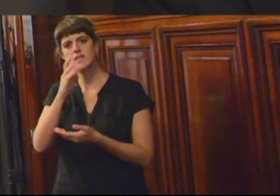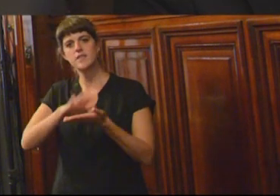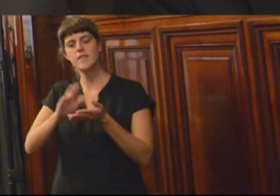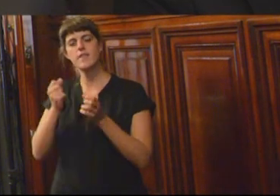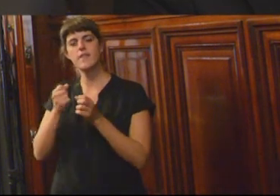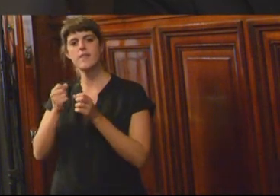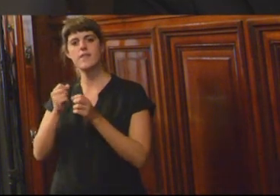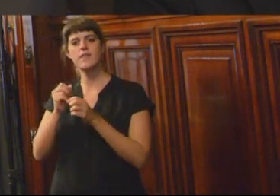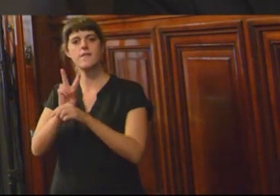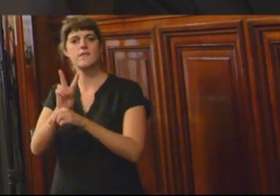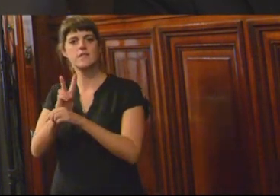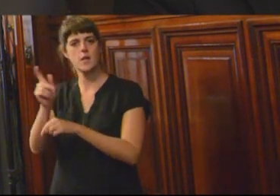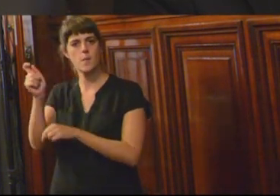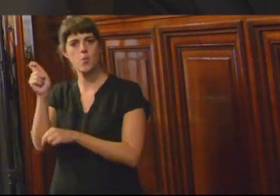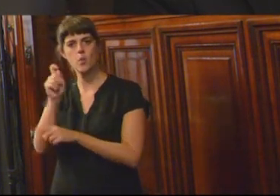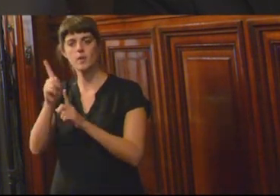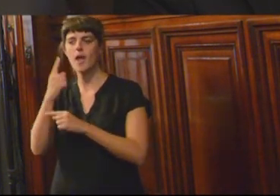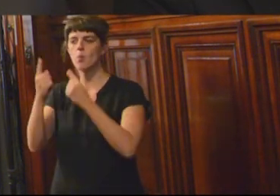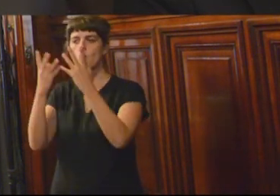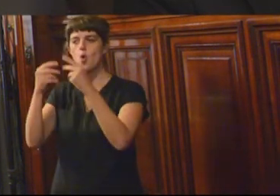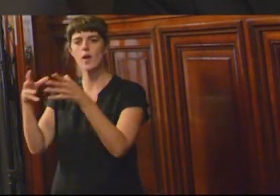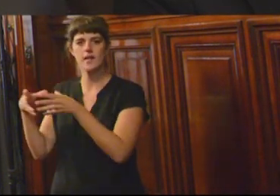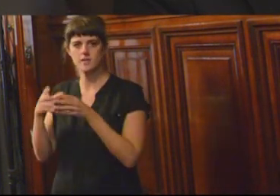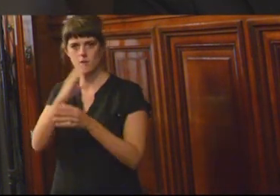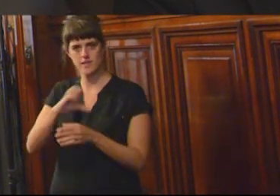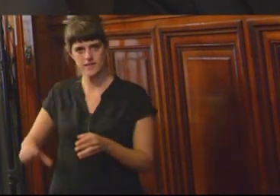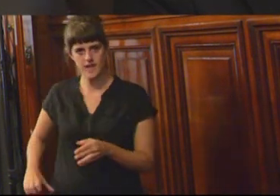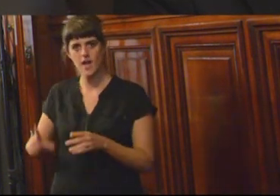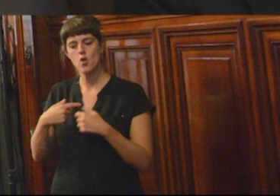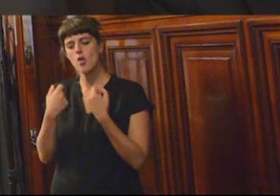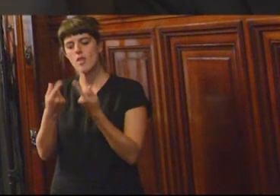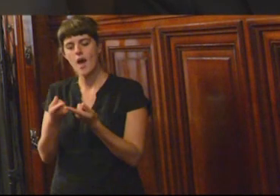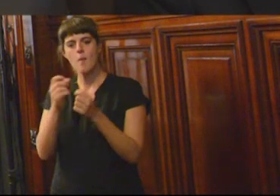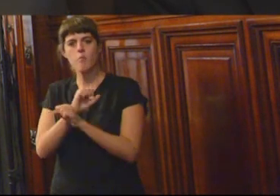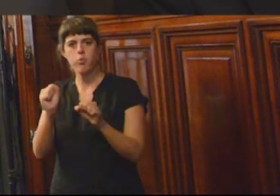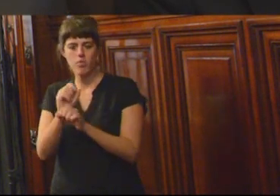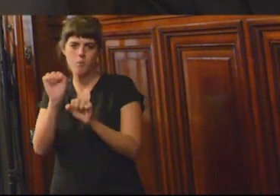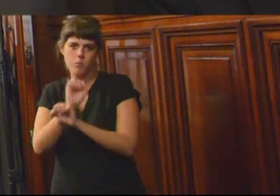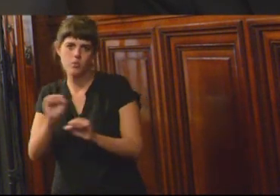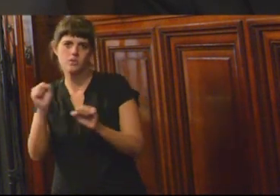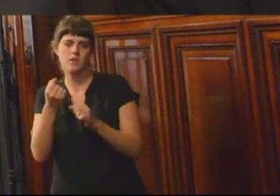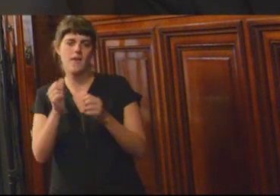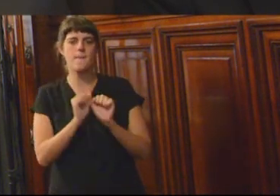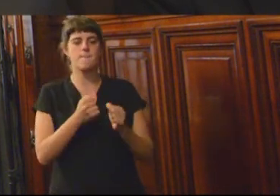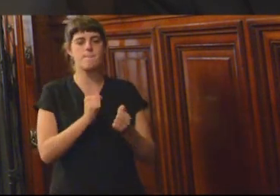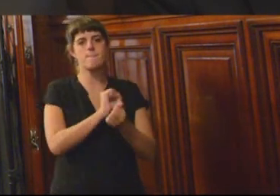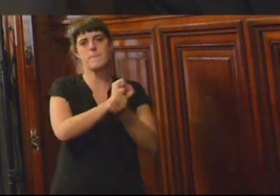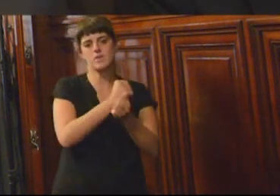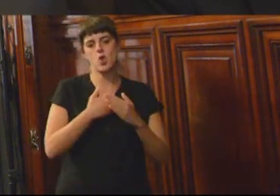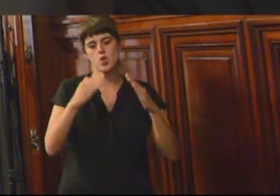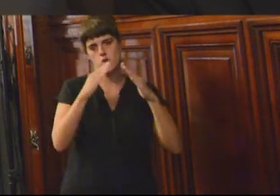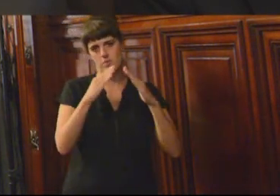otorgar alternativas a prisiones domiciliarias que creemos que son mejores que, lógicamente,